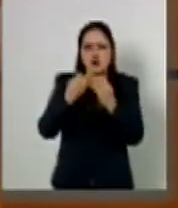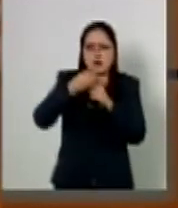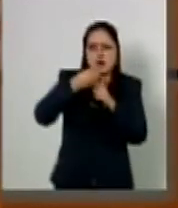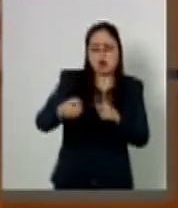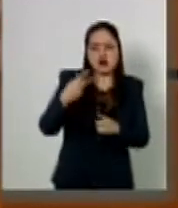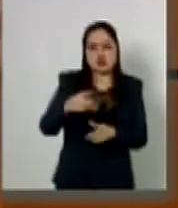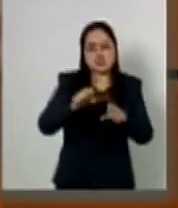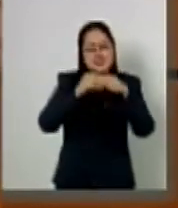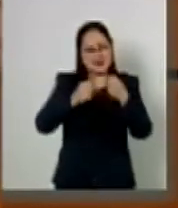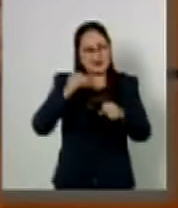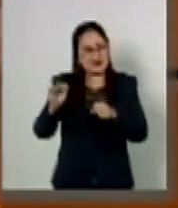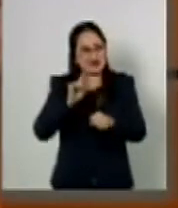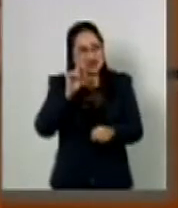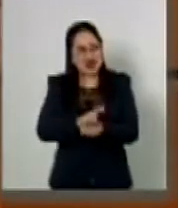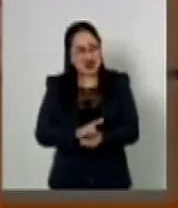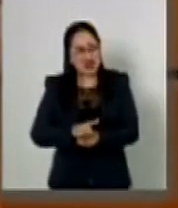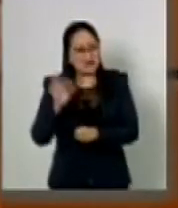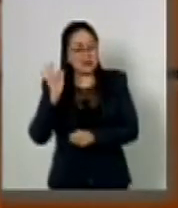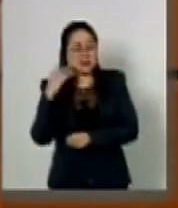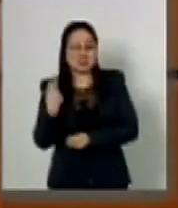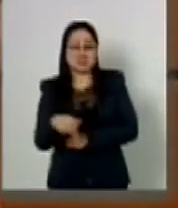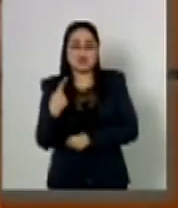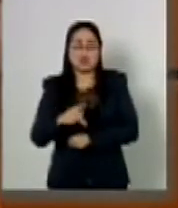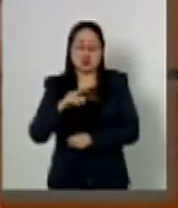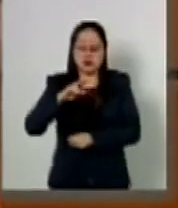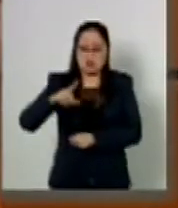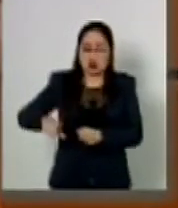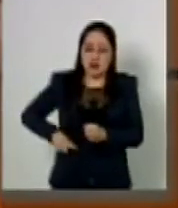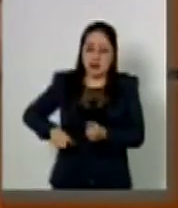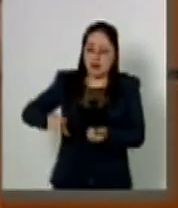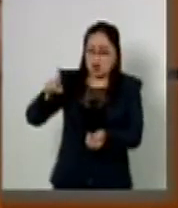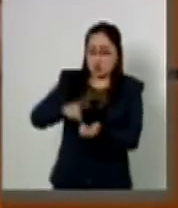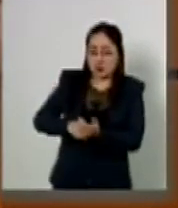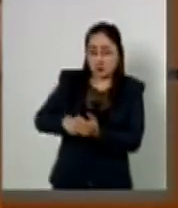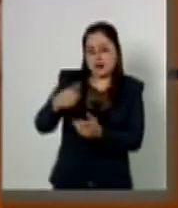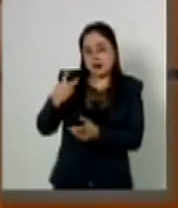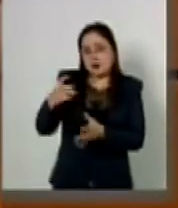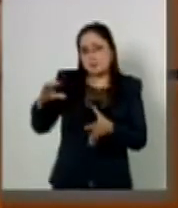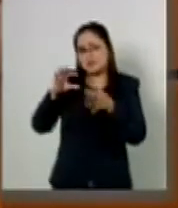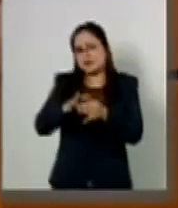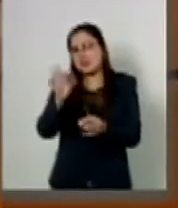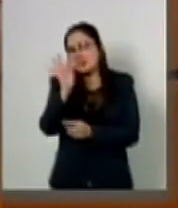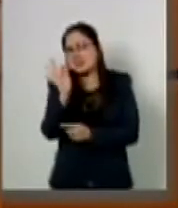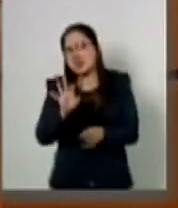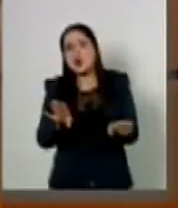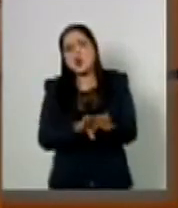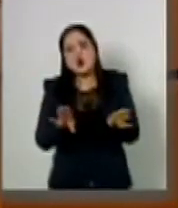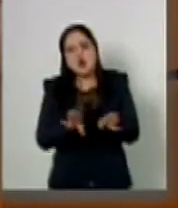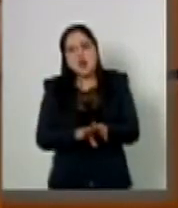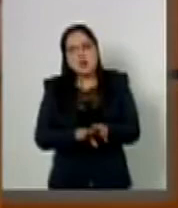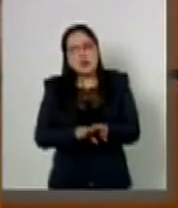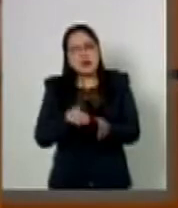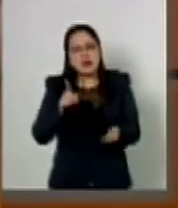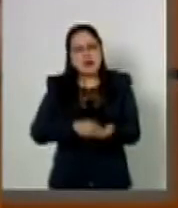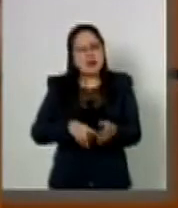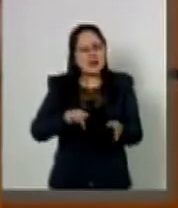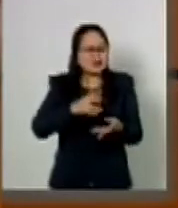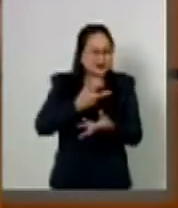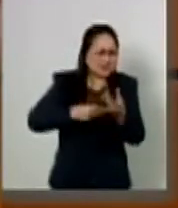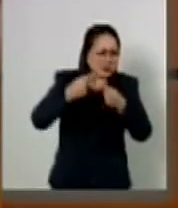reconozca, por ejemplo, la facultad de los estados de grabar el consumo o una parte de la renta.